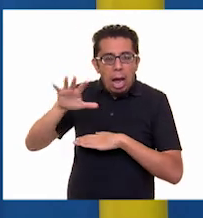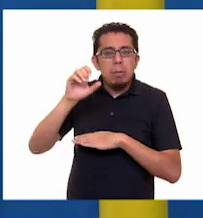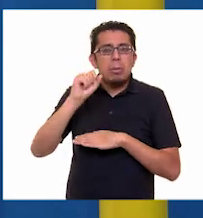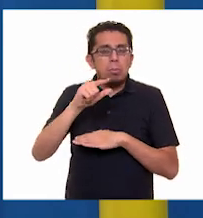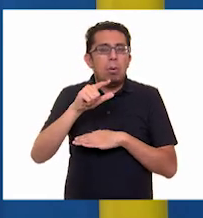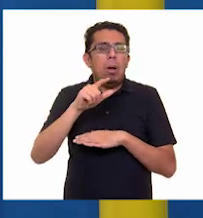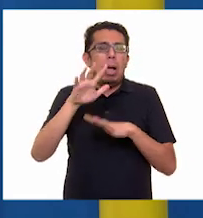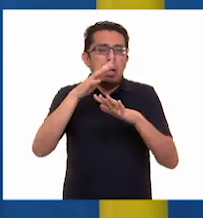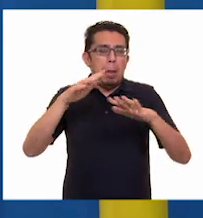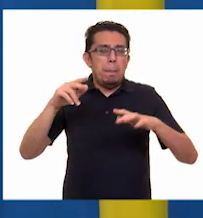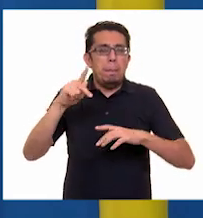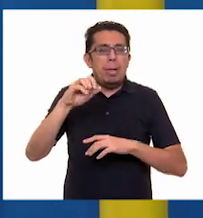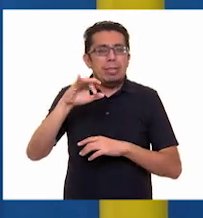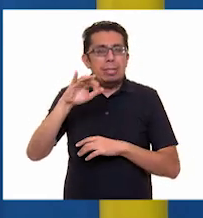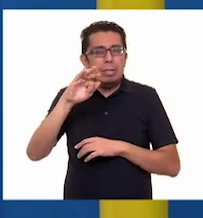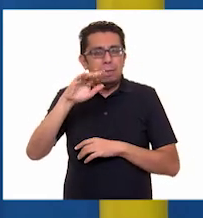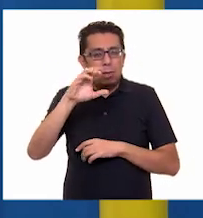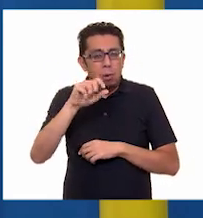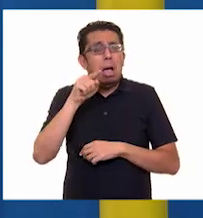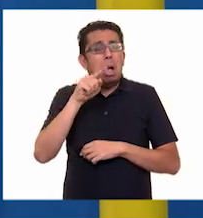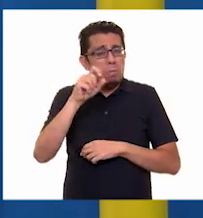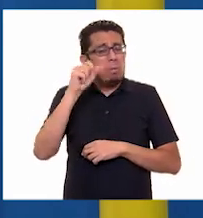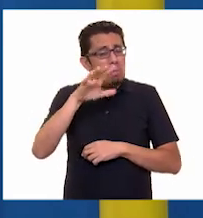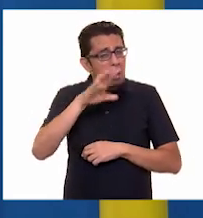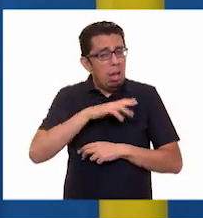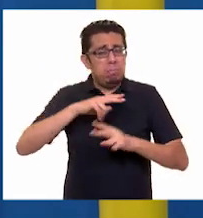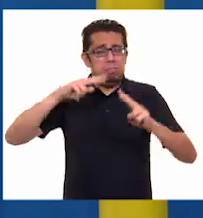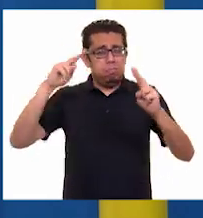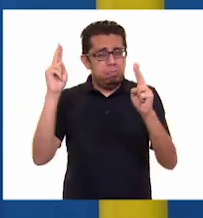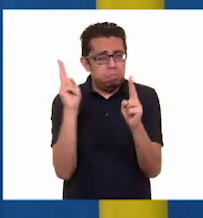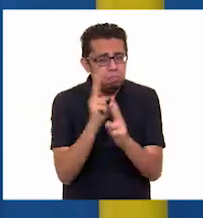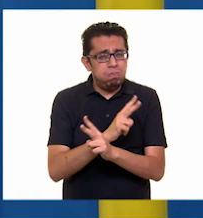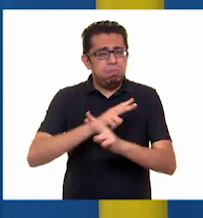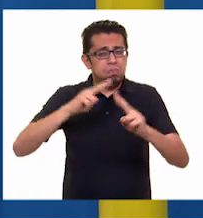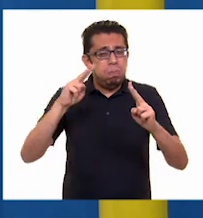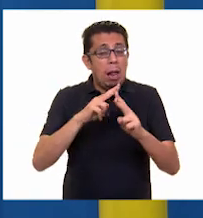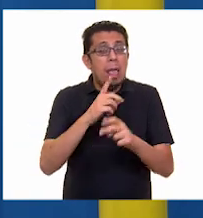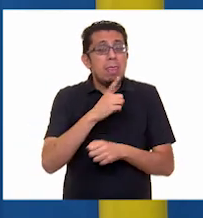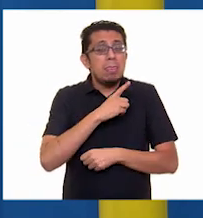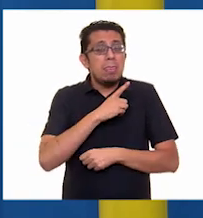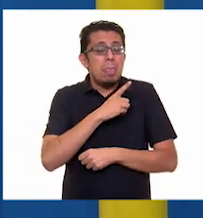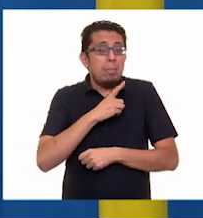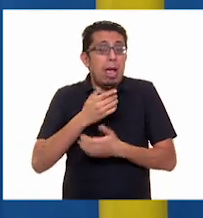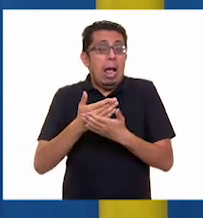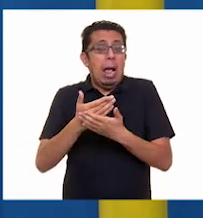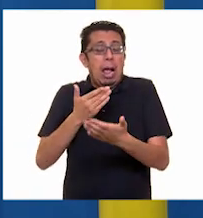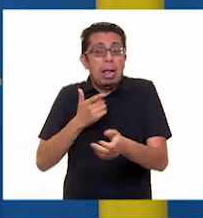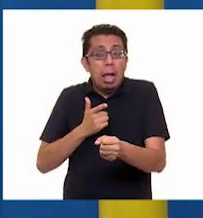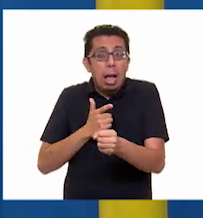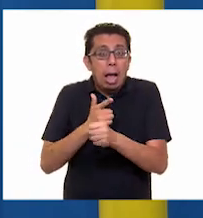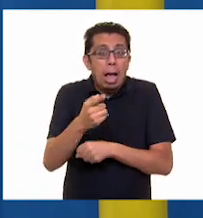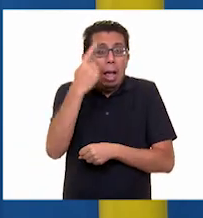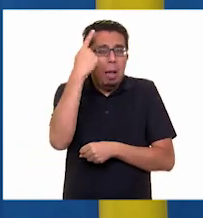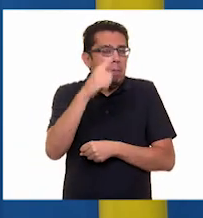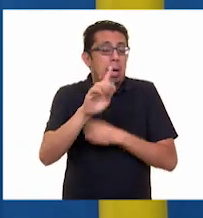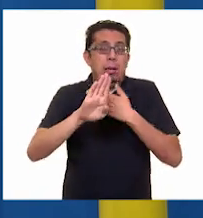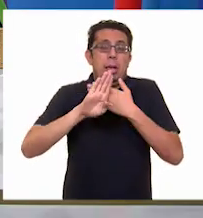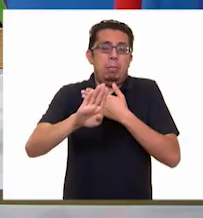quedan expuestas a vientos muy intensos que deben ser previstos para evitar que generen desastres.